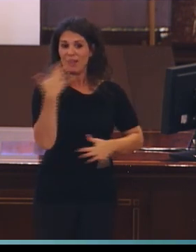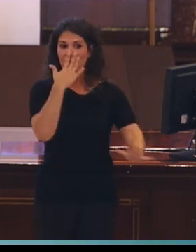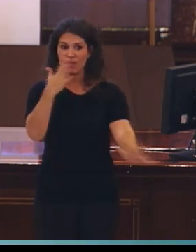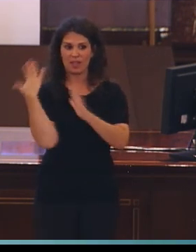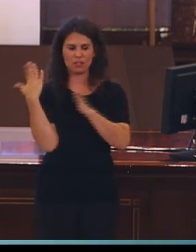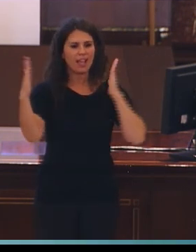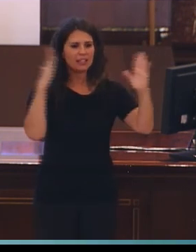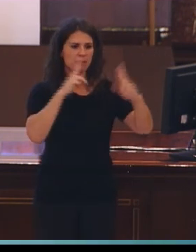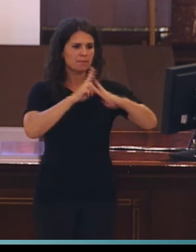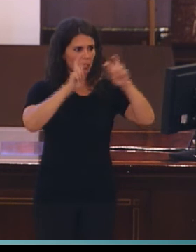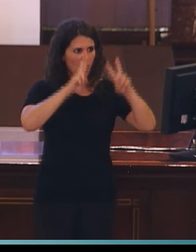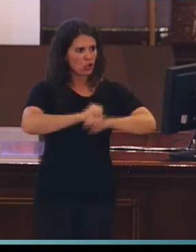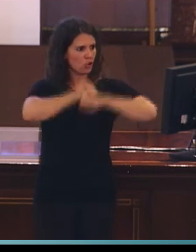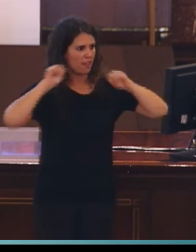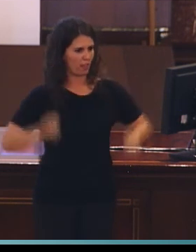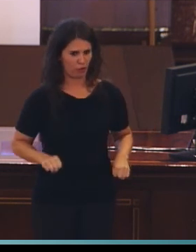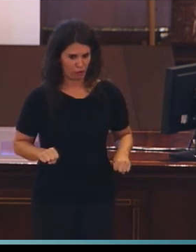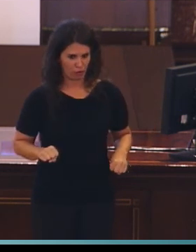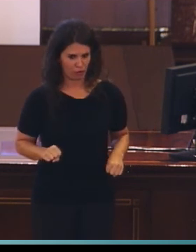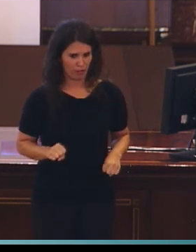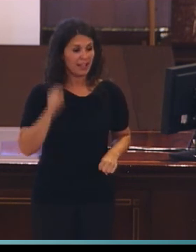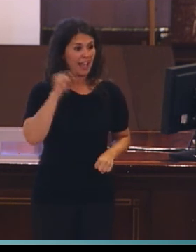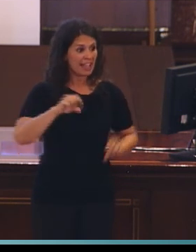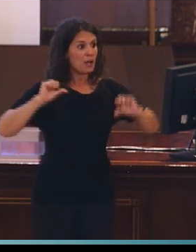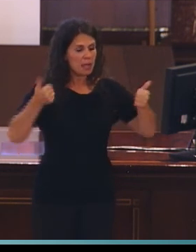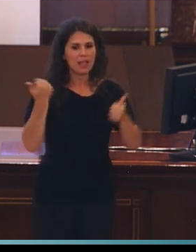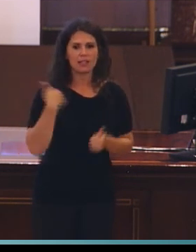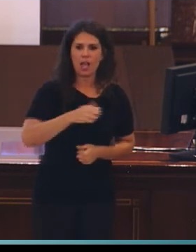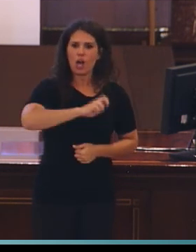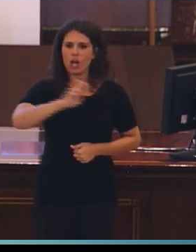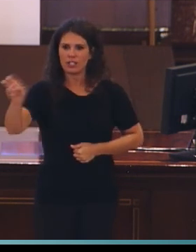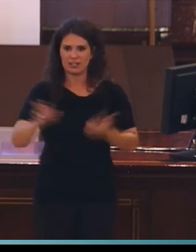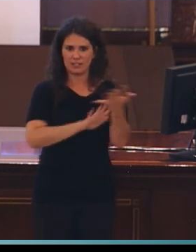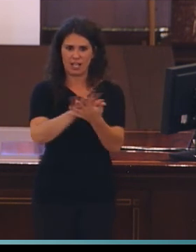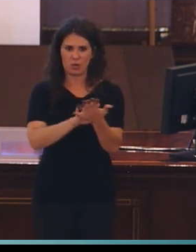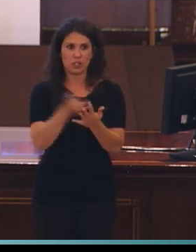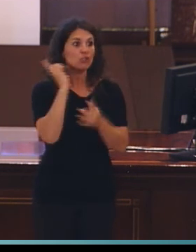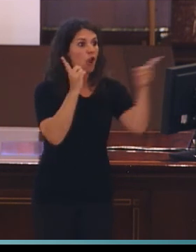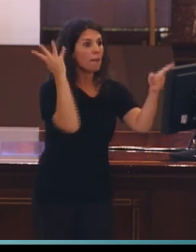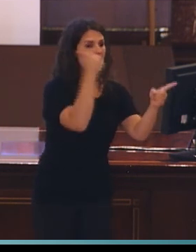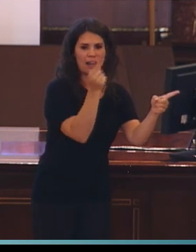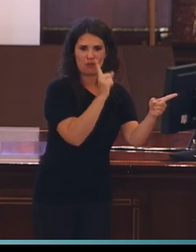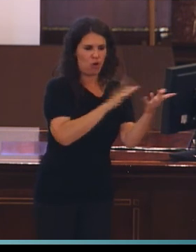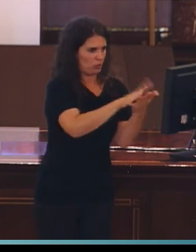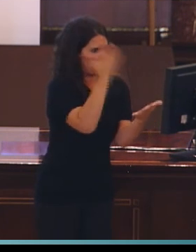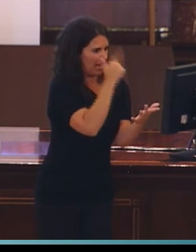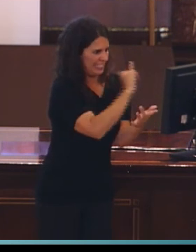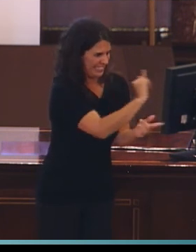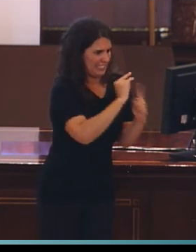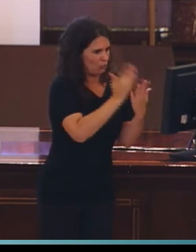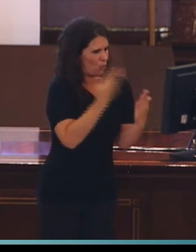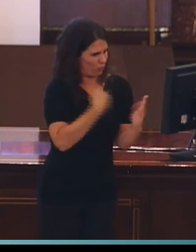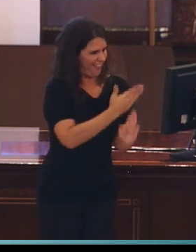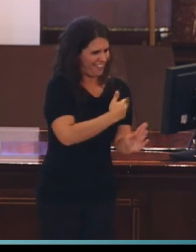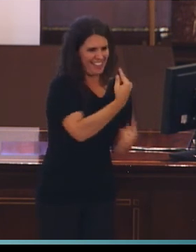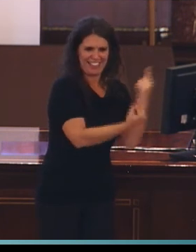consolidación. Es donde se empezaron a estudiar otras lenguas distintas de la lengua de signos americana. Y en este caso ya